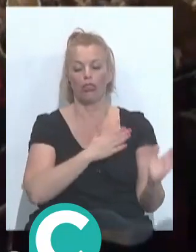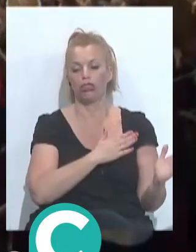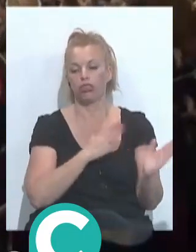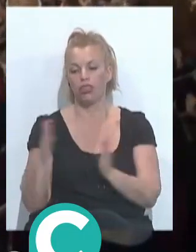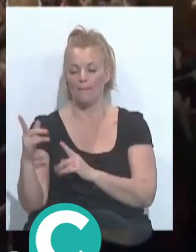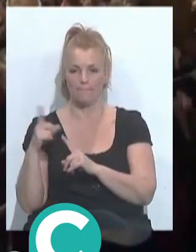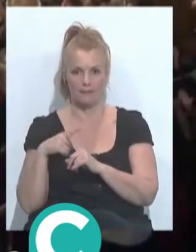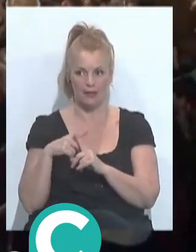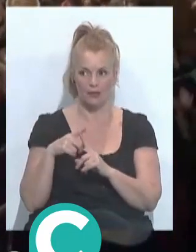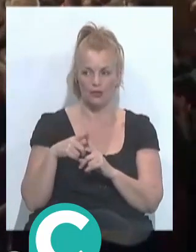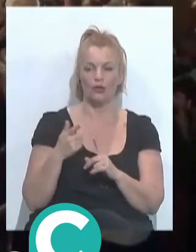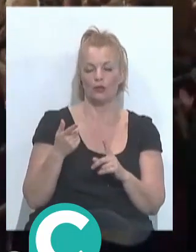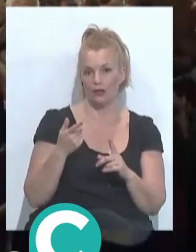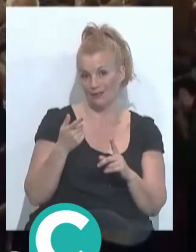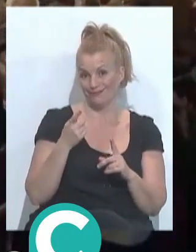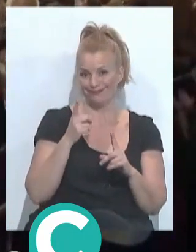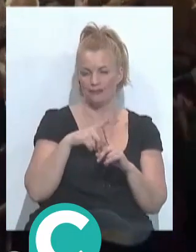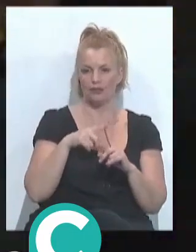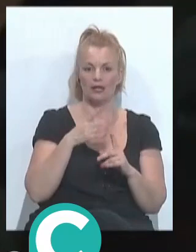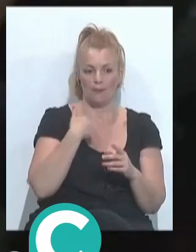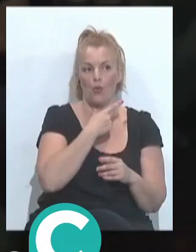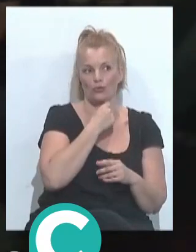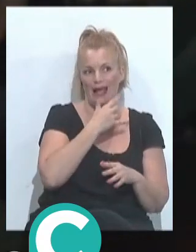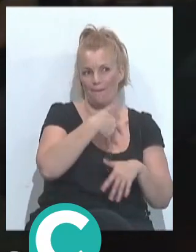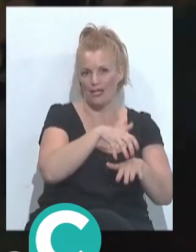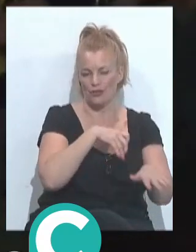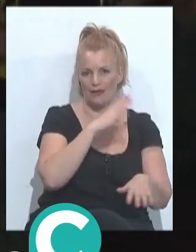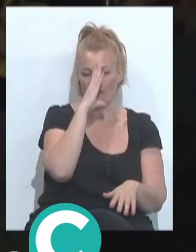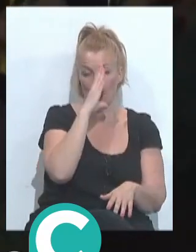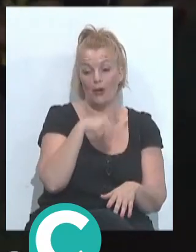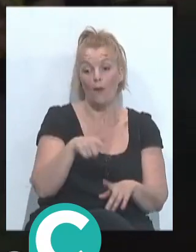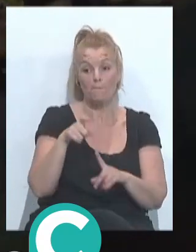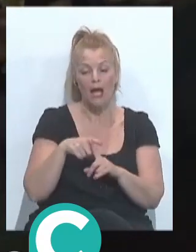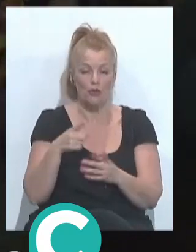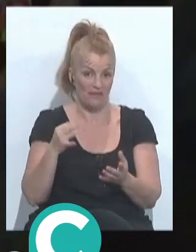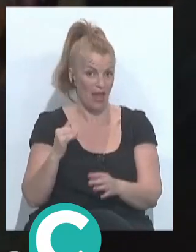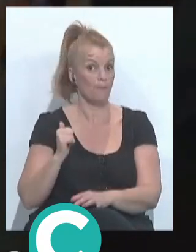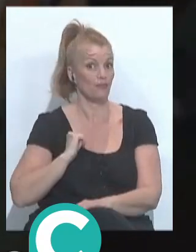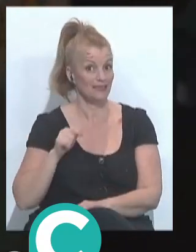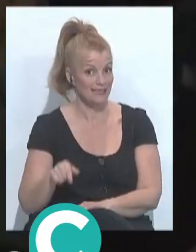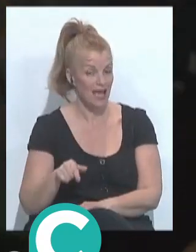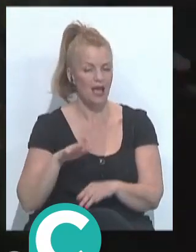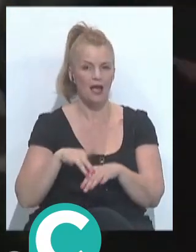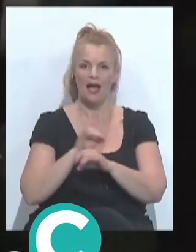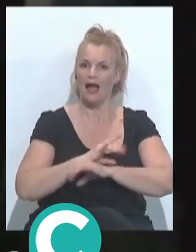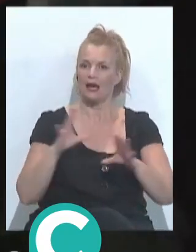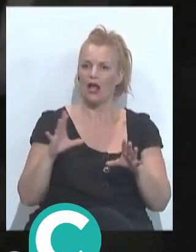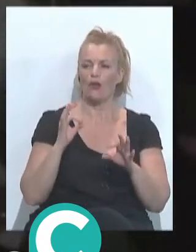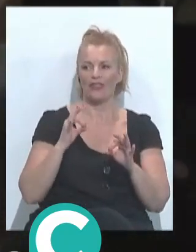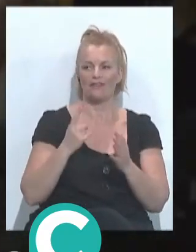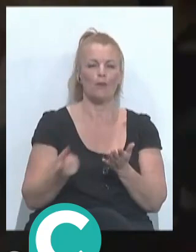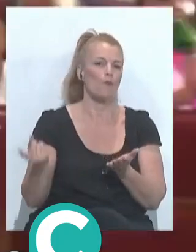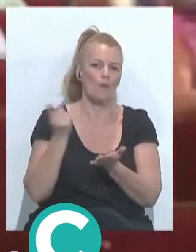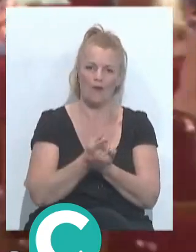concurso me hubiera gustado que hubiera sido un febrero pero bueno estábamos en mayo y había que aprovecharlo lo que sí tenemos todo el mundo muy claro era que había que volver